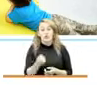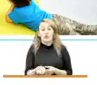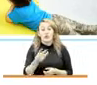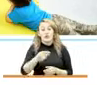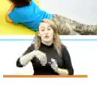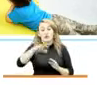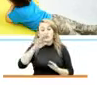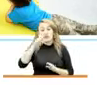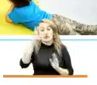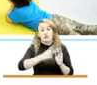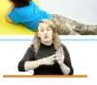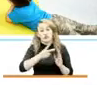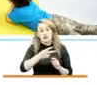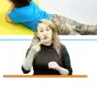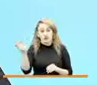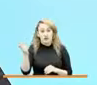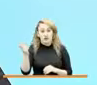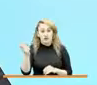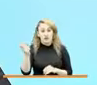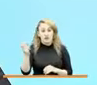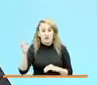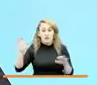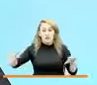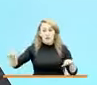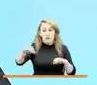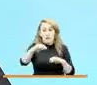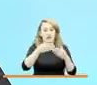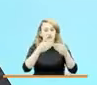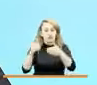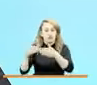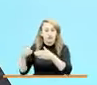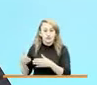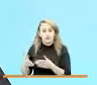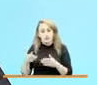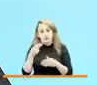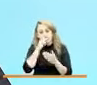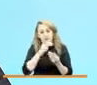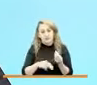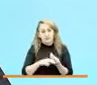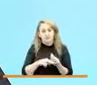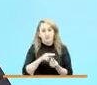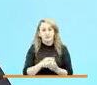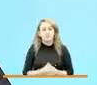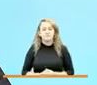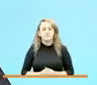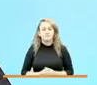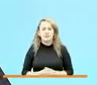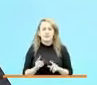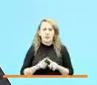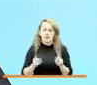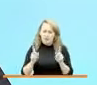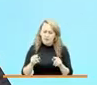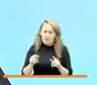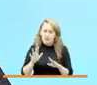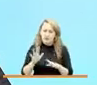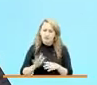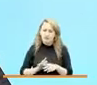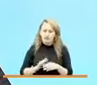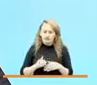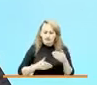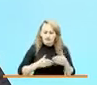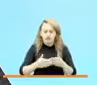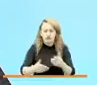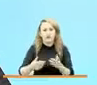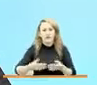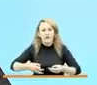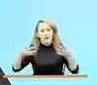.200 unidades de servicio abiertas para la primera infancia. Pero en ese marco y en ese ejercicio de seguir garantizando el